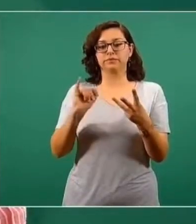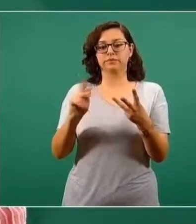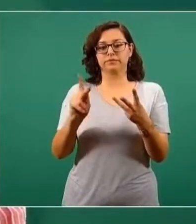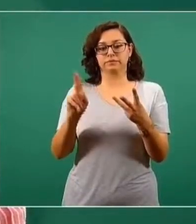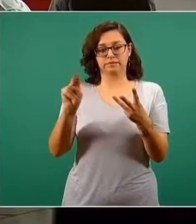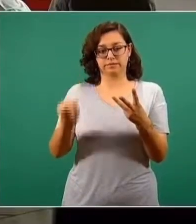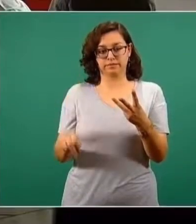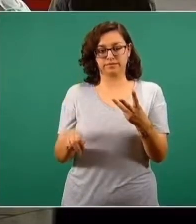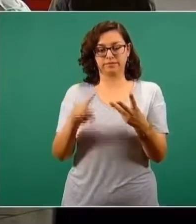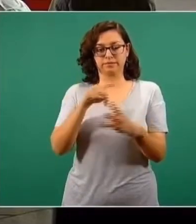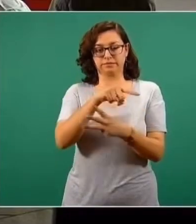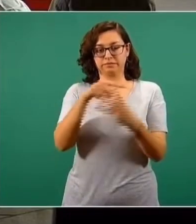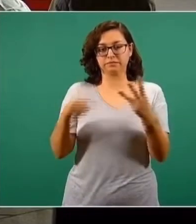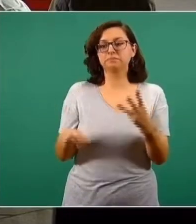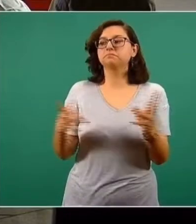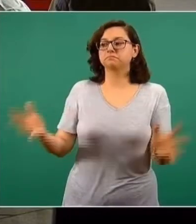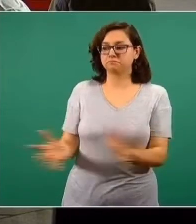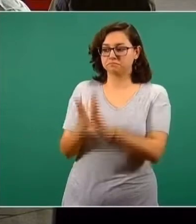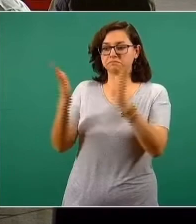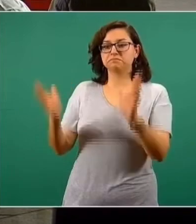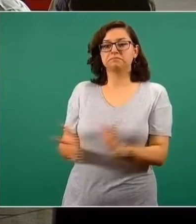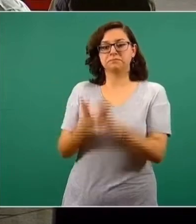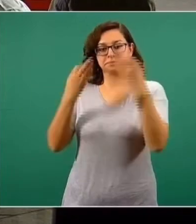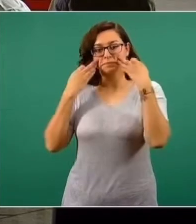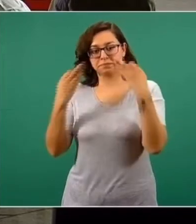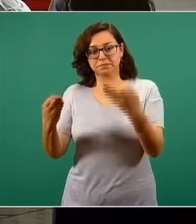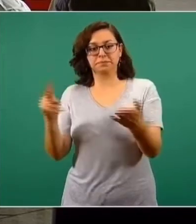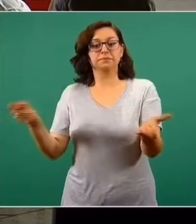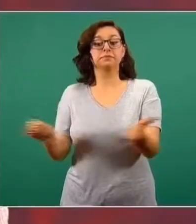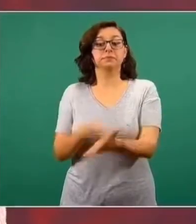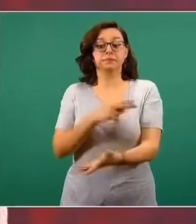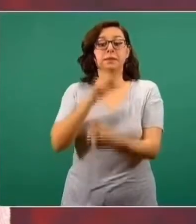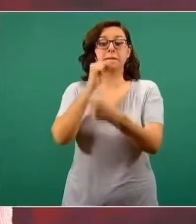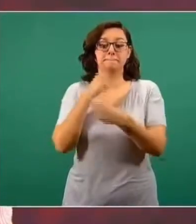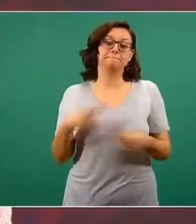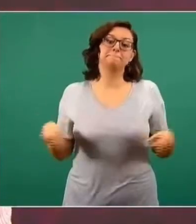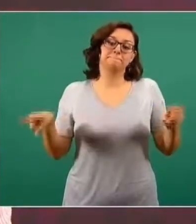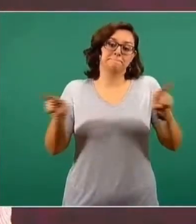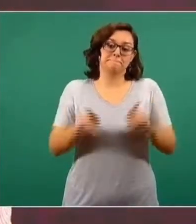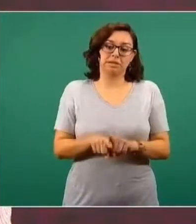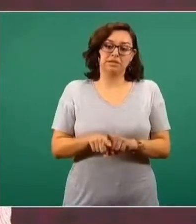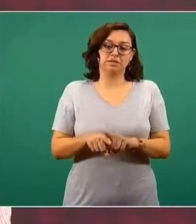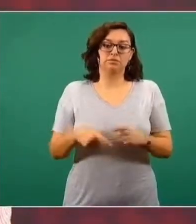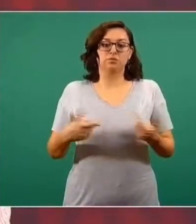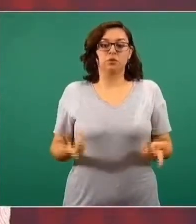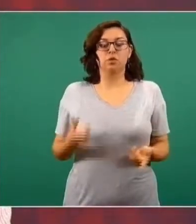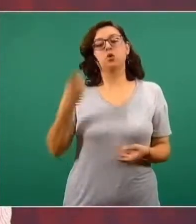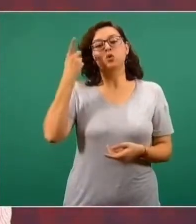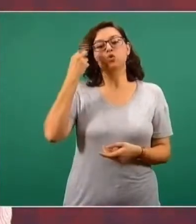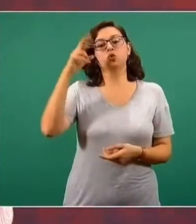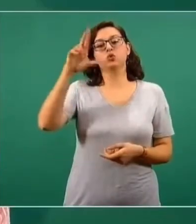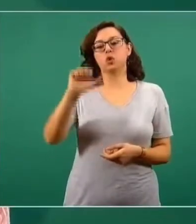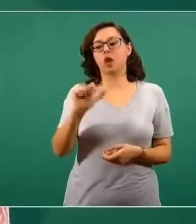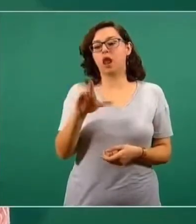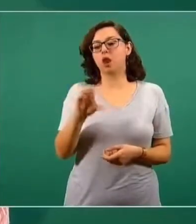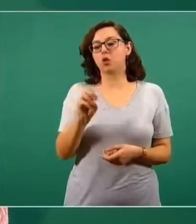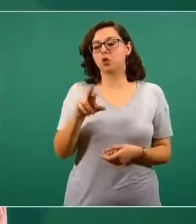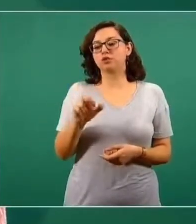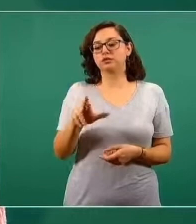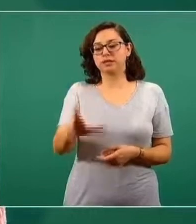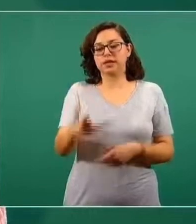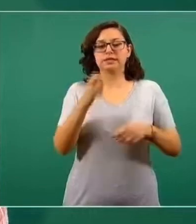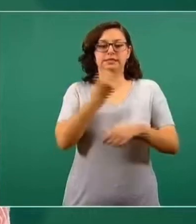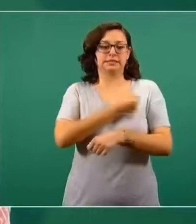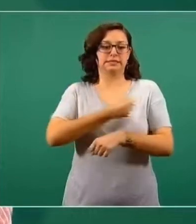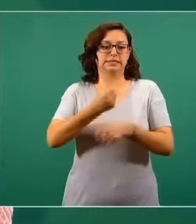Politécnico Nacional. Y, desde luego, el convenio lo firmó como testigo de honor el doctor Alcocer, el secretario de Salud.